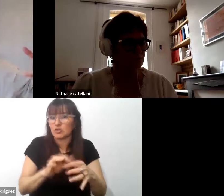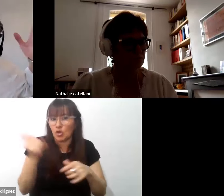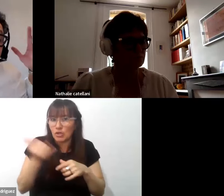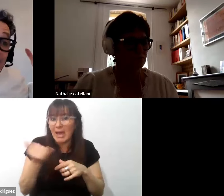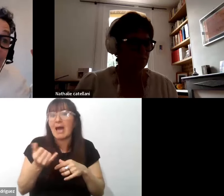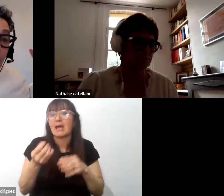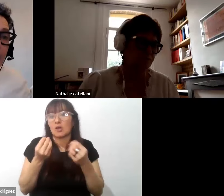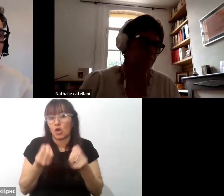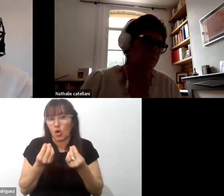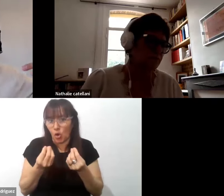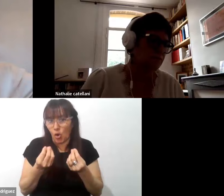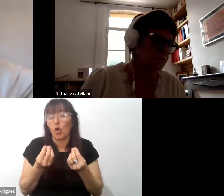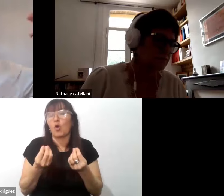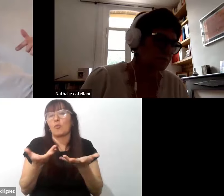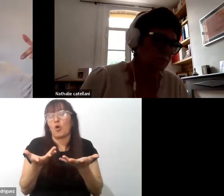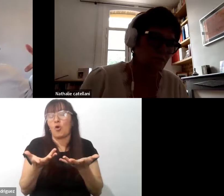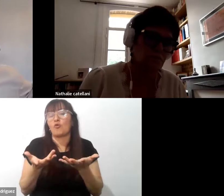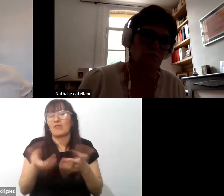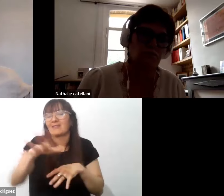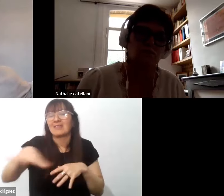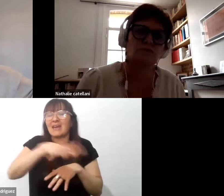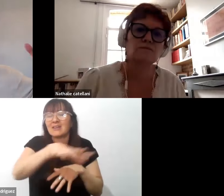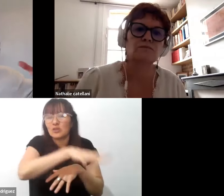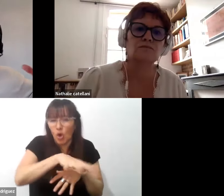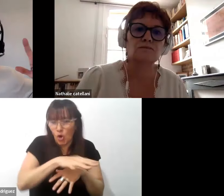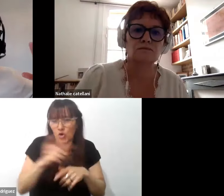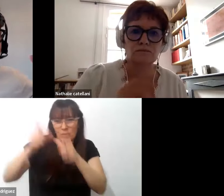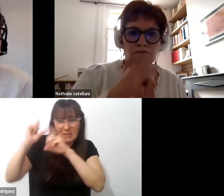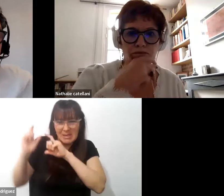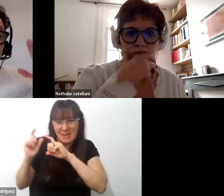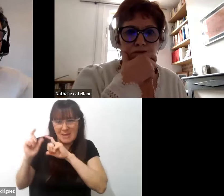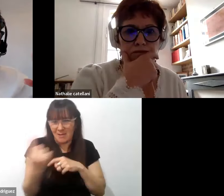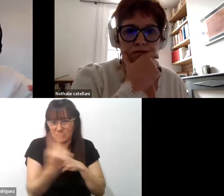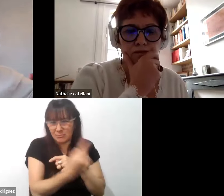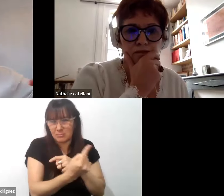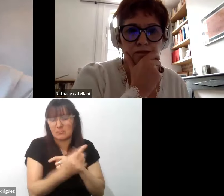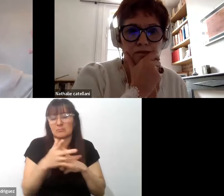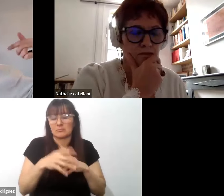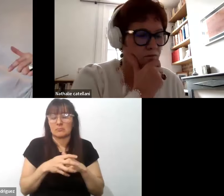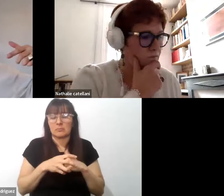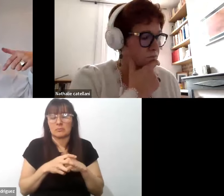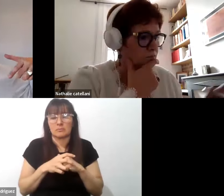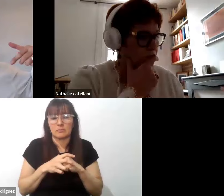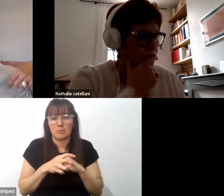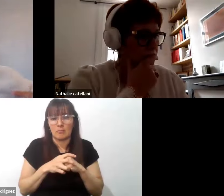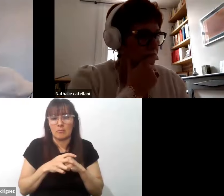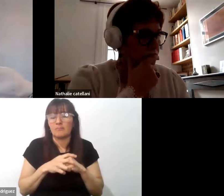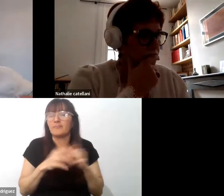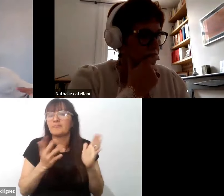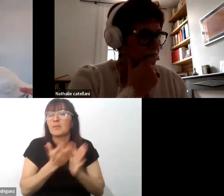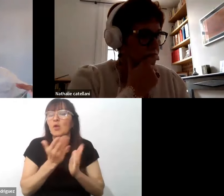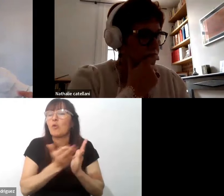cuasi etnográfico de documentar la propia experiencia cuasi auto etnográfico de documentar